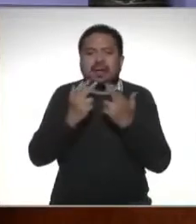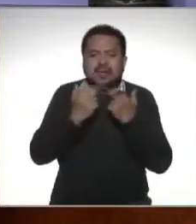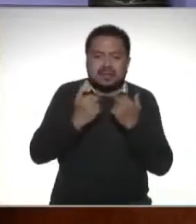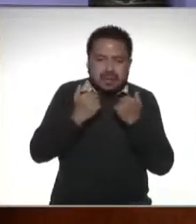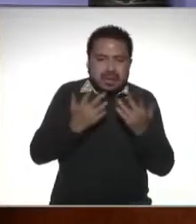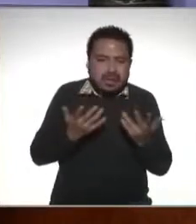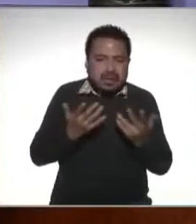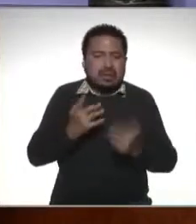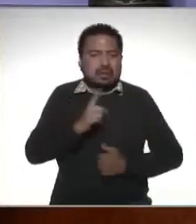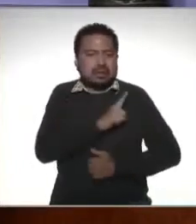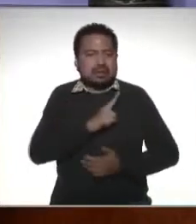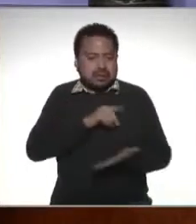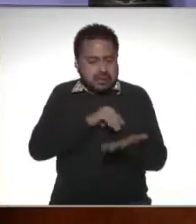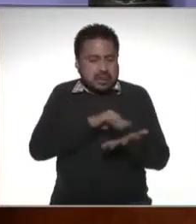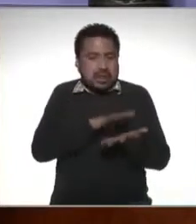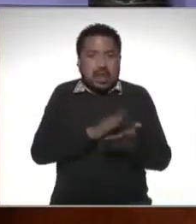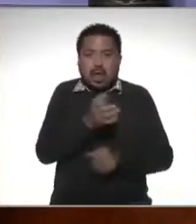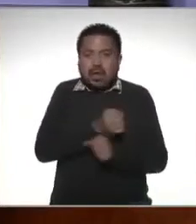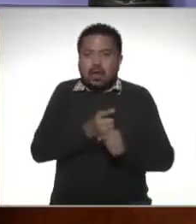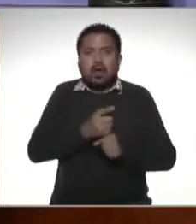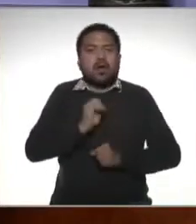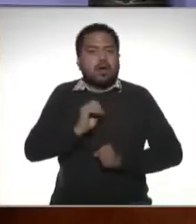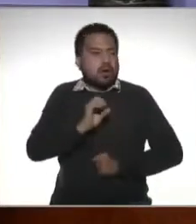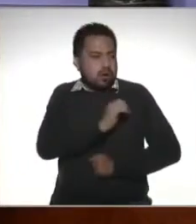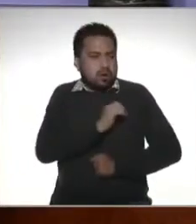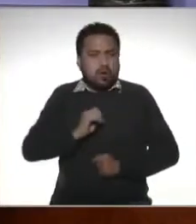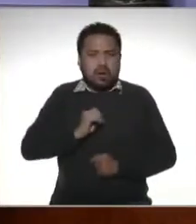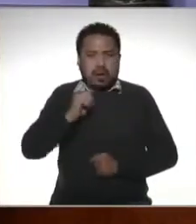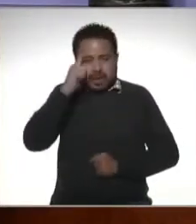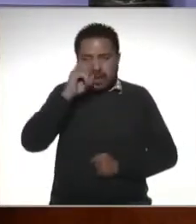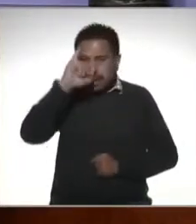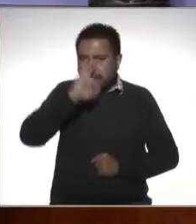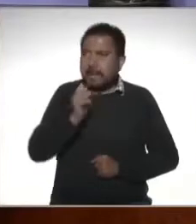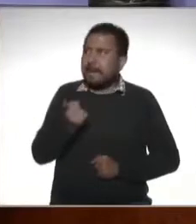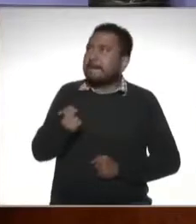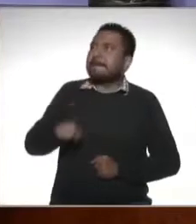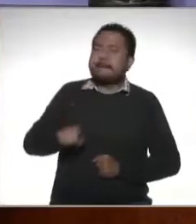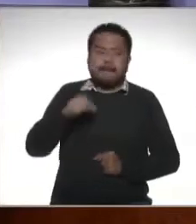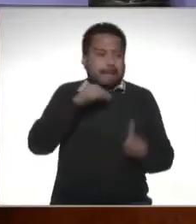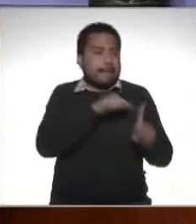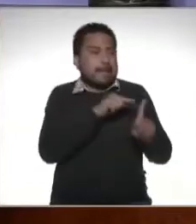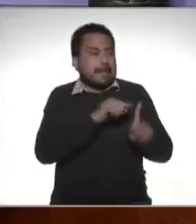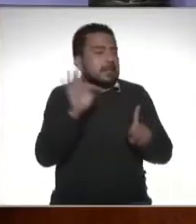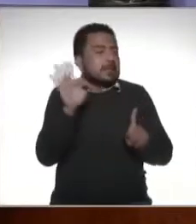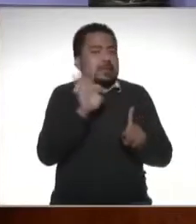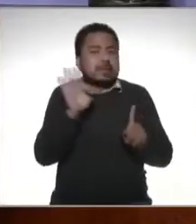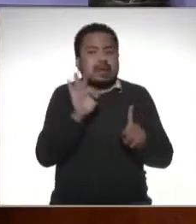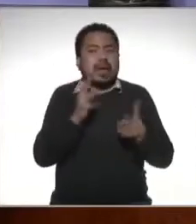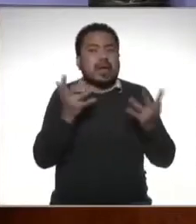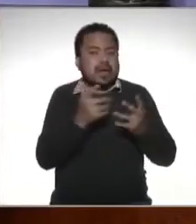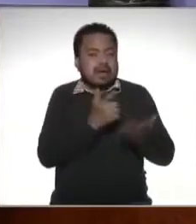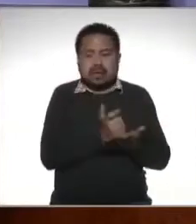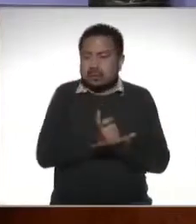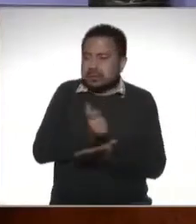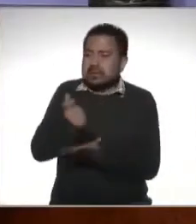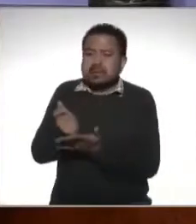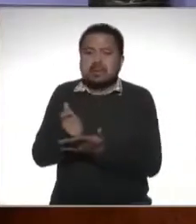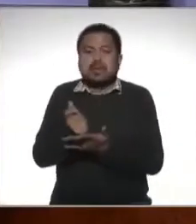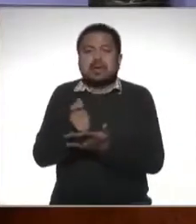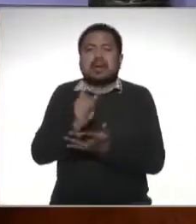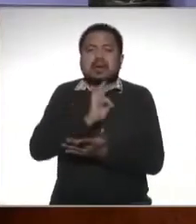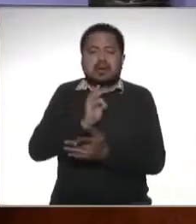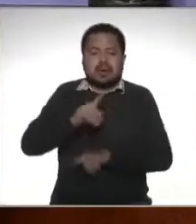le establece la posibilidad o la obligación al patrón de que él al momento de que le hace su pago le